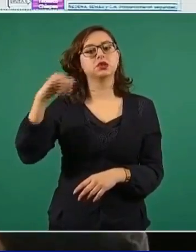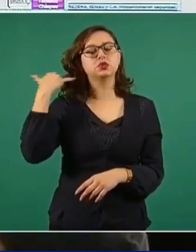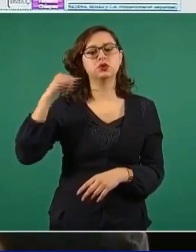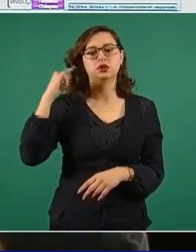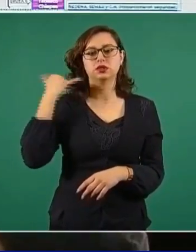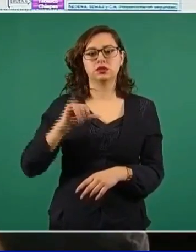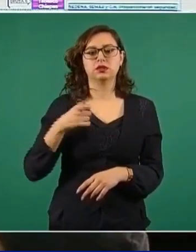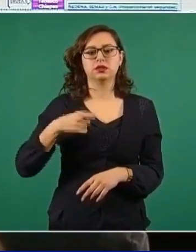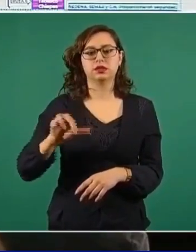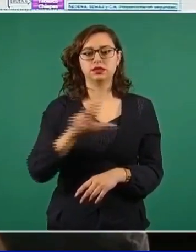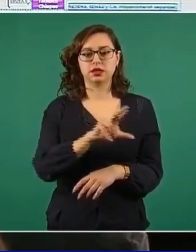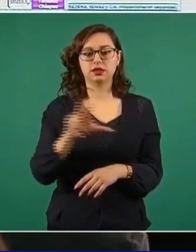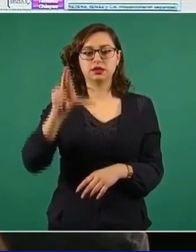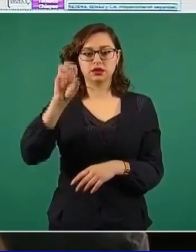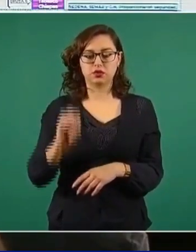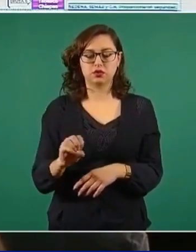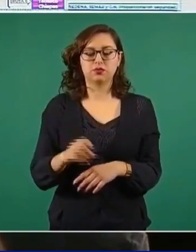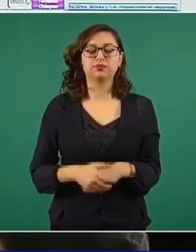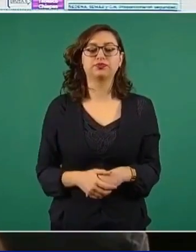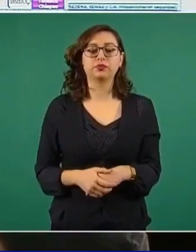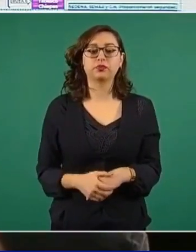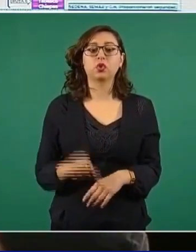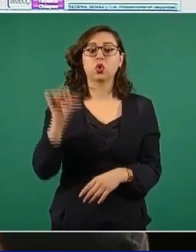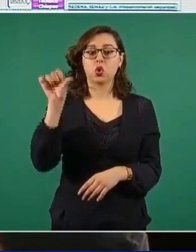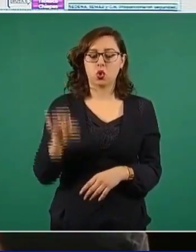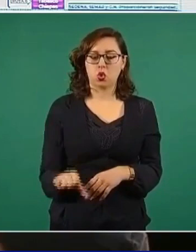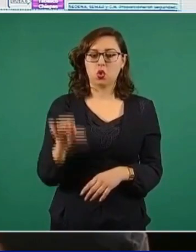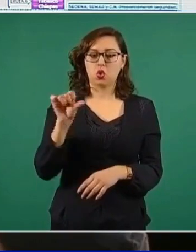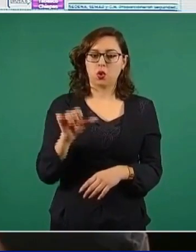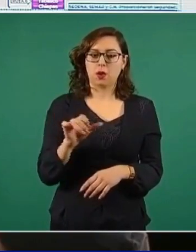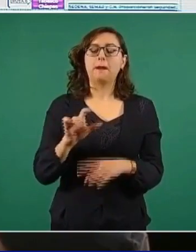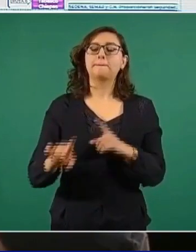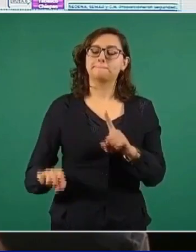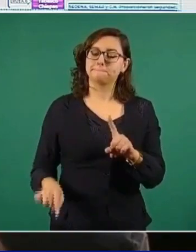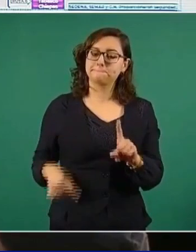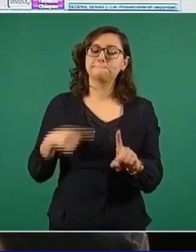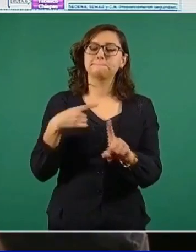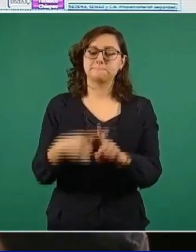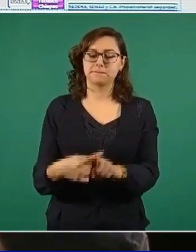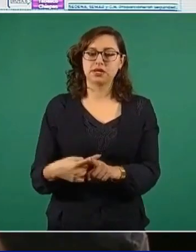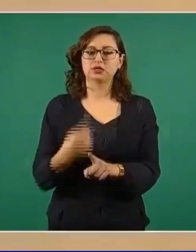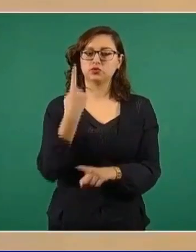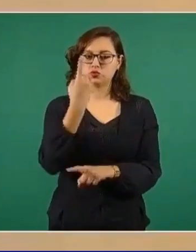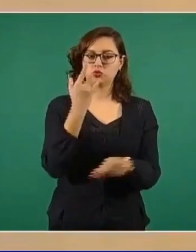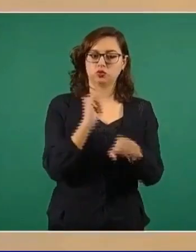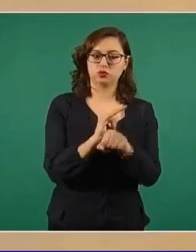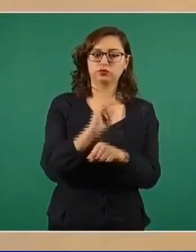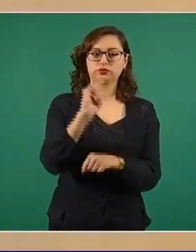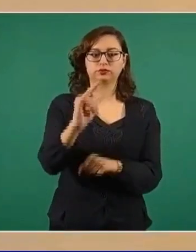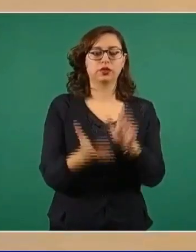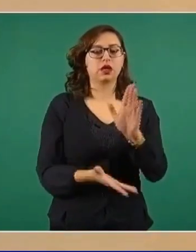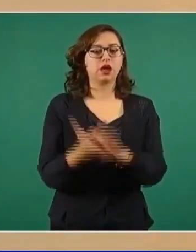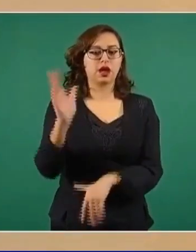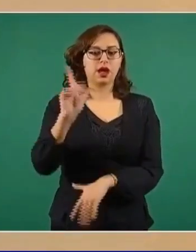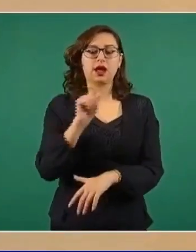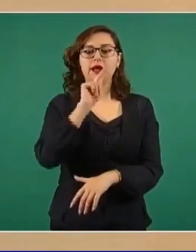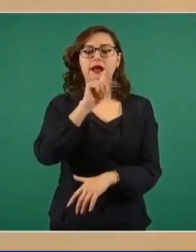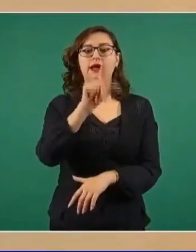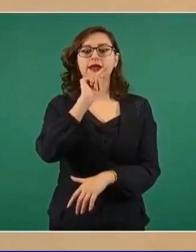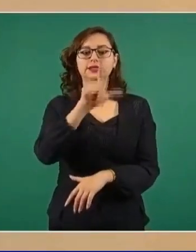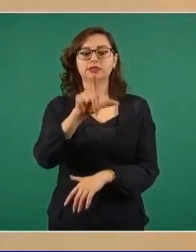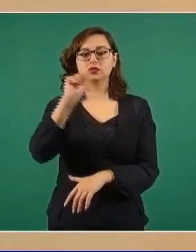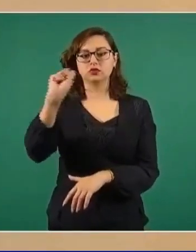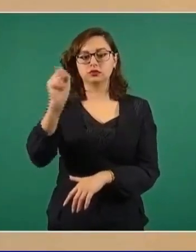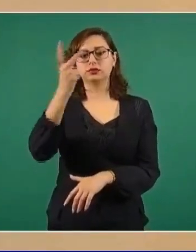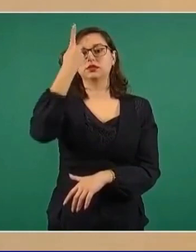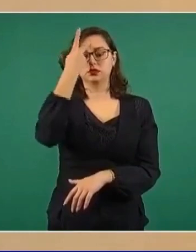Roo. El día de hoy estaremos complementando la distribución con una ruta hacia Jalisco y San Luis